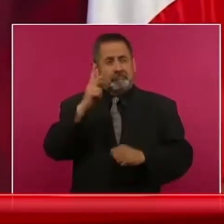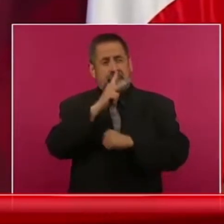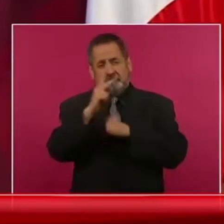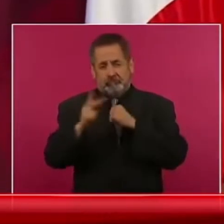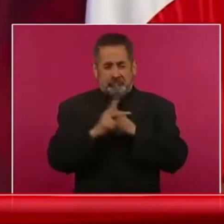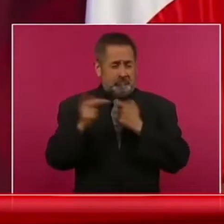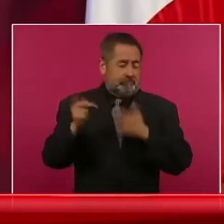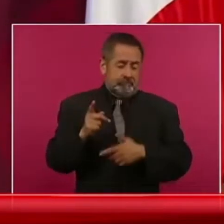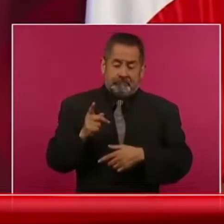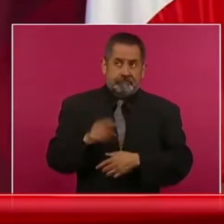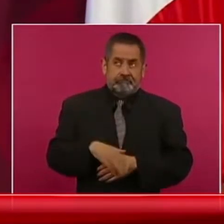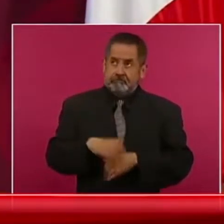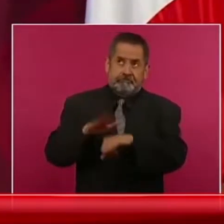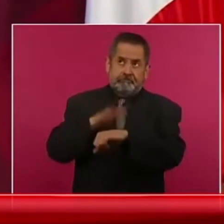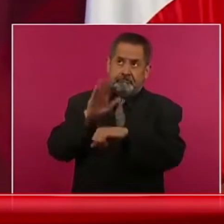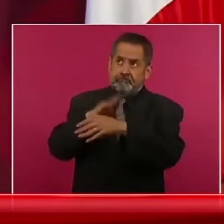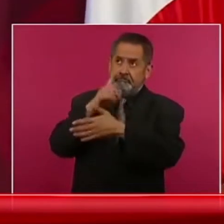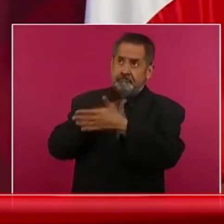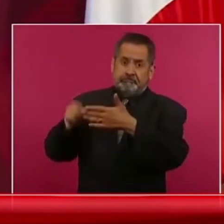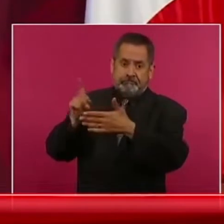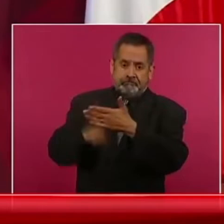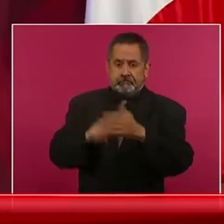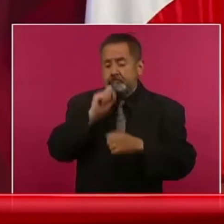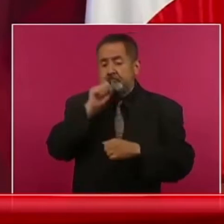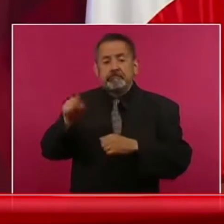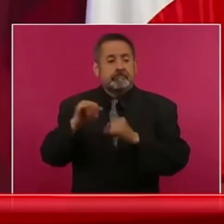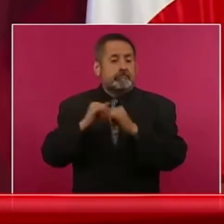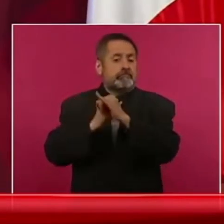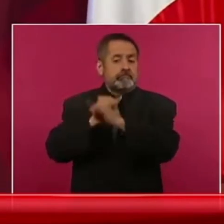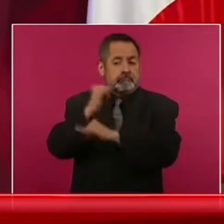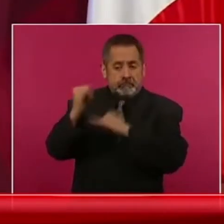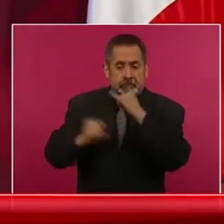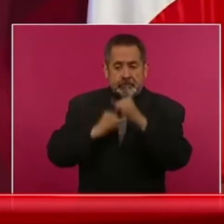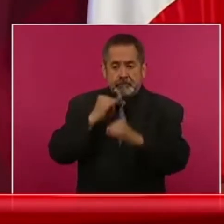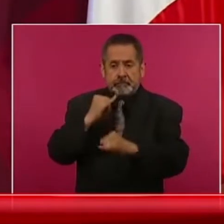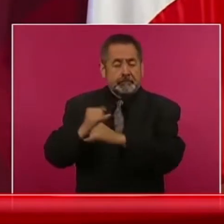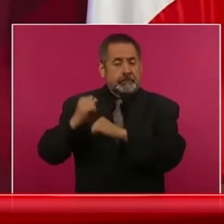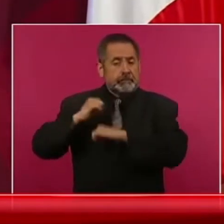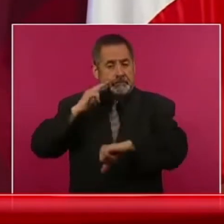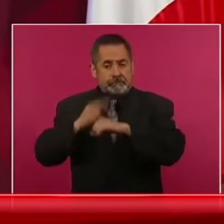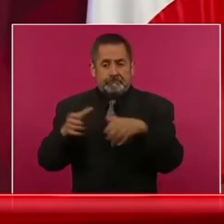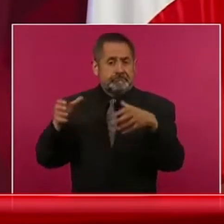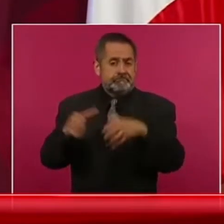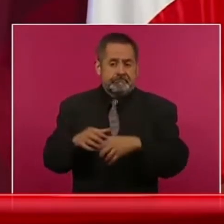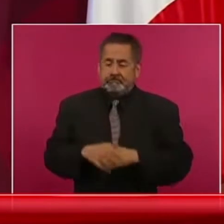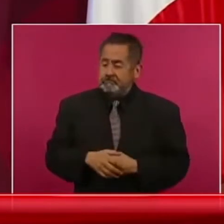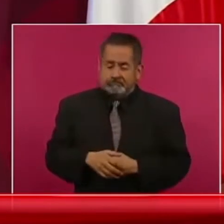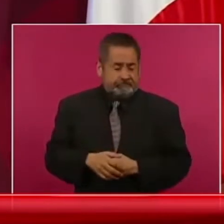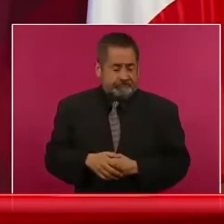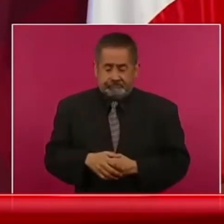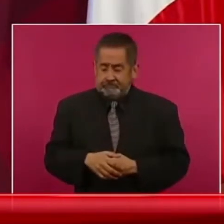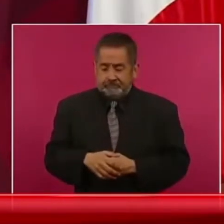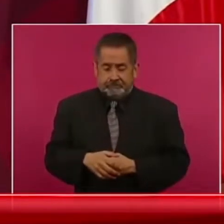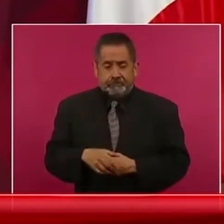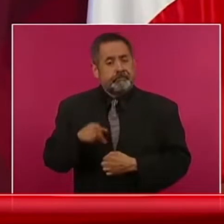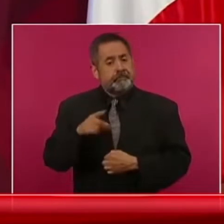y los organismos internacionales que debieron